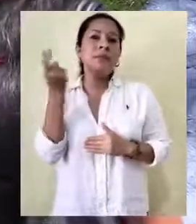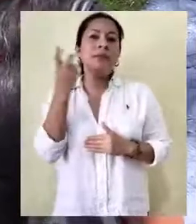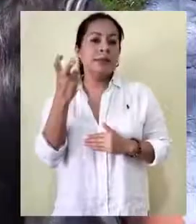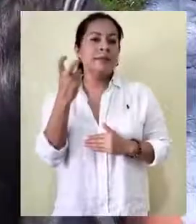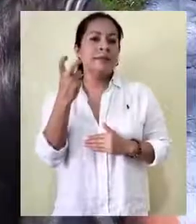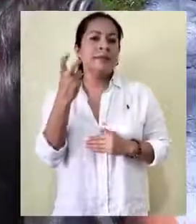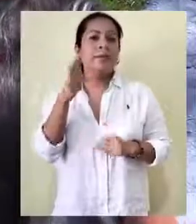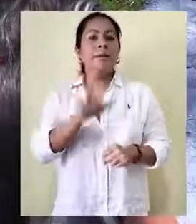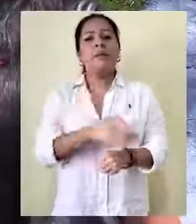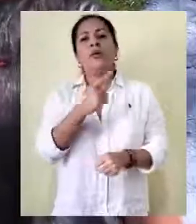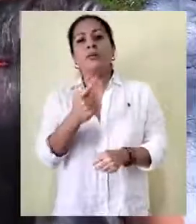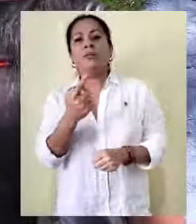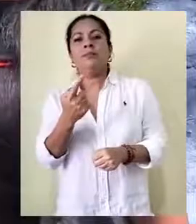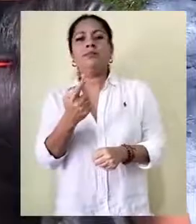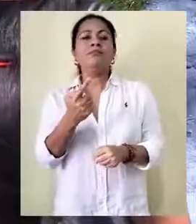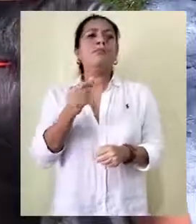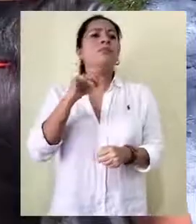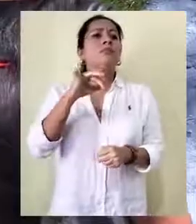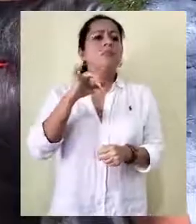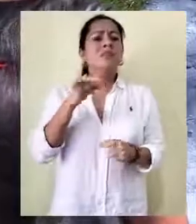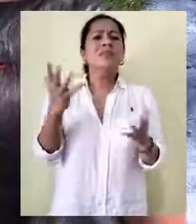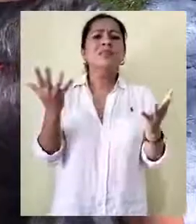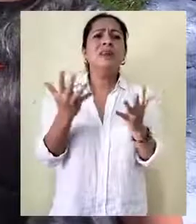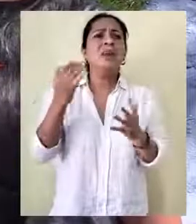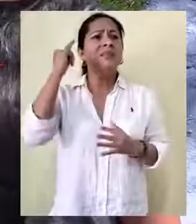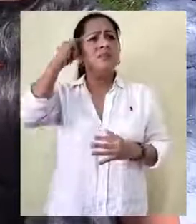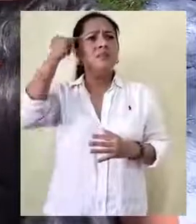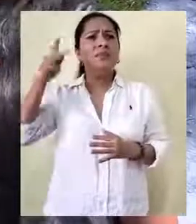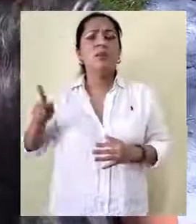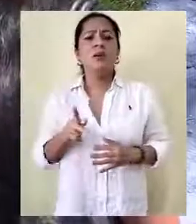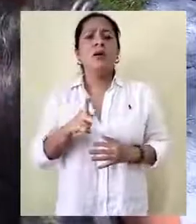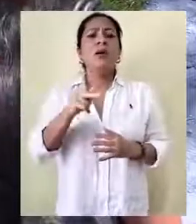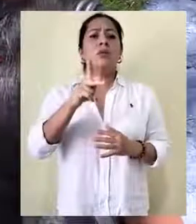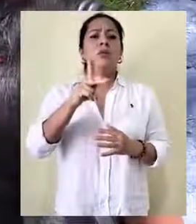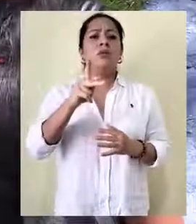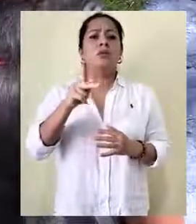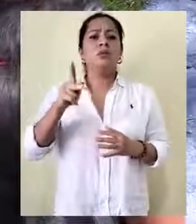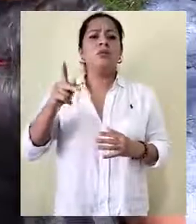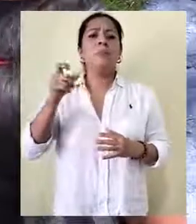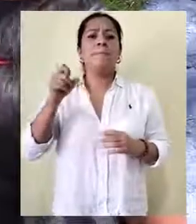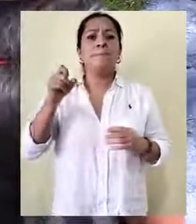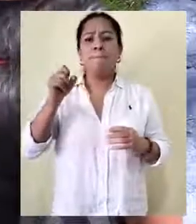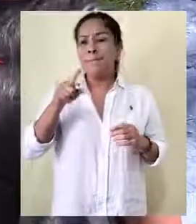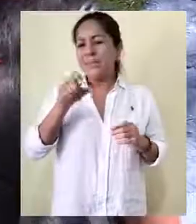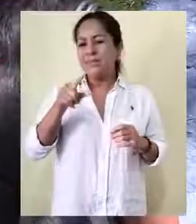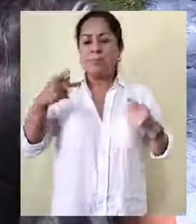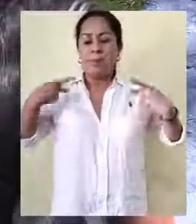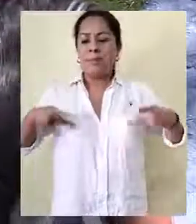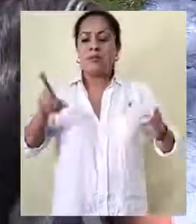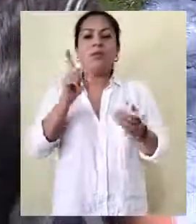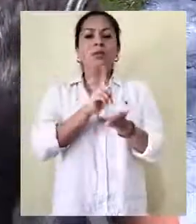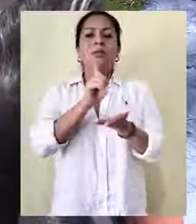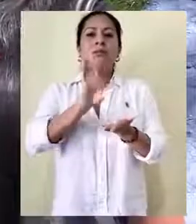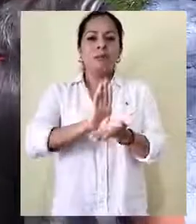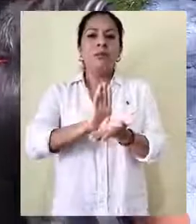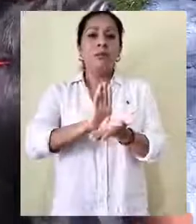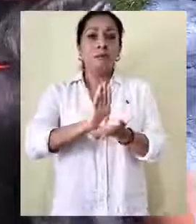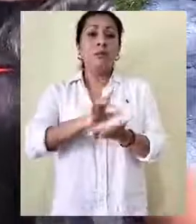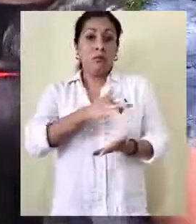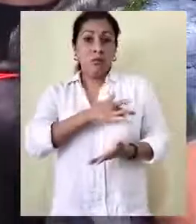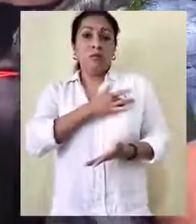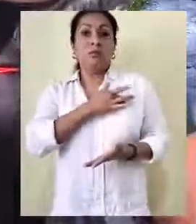porque si se está haciendo en pueblos indígenas y en personas con discapacidad, como usted comenta, pues me parece